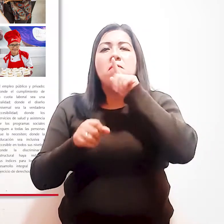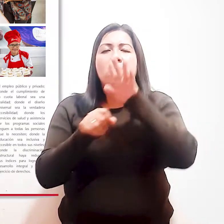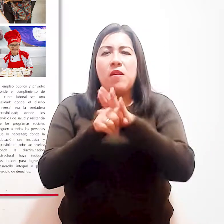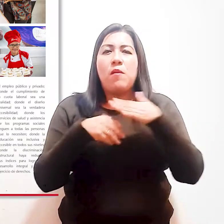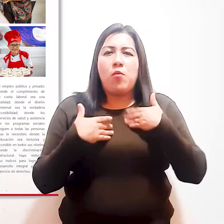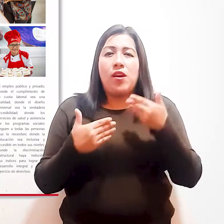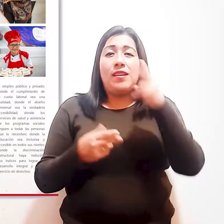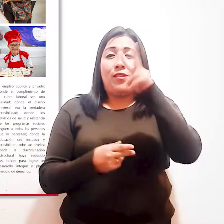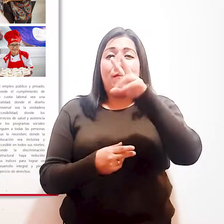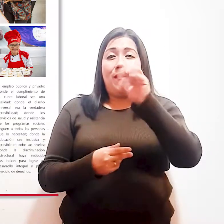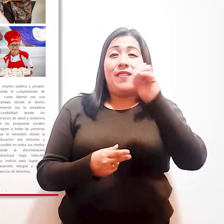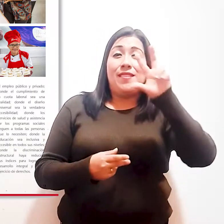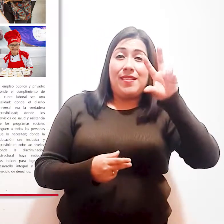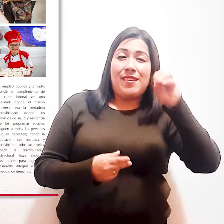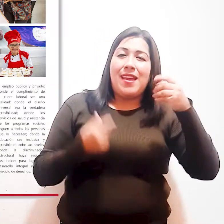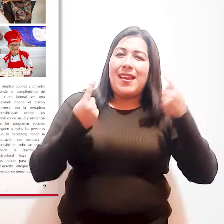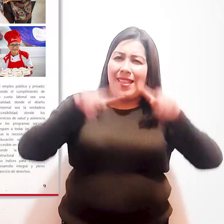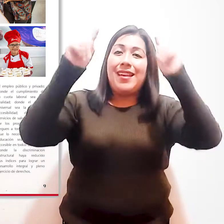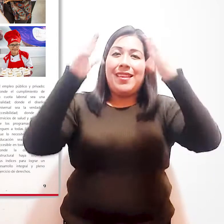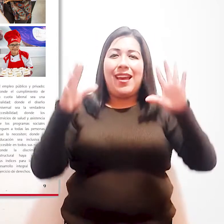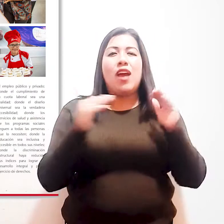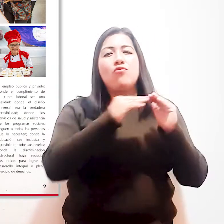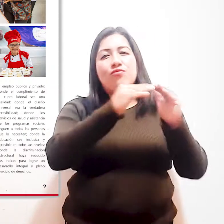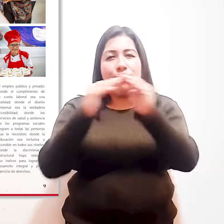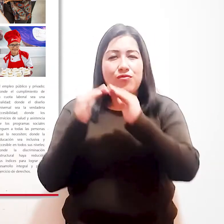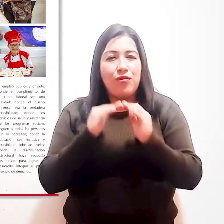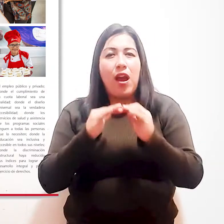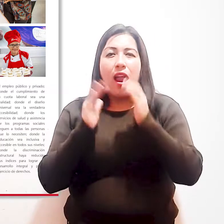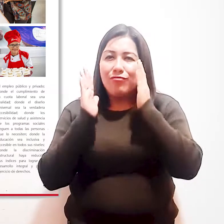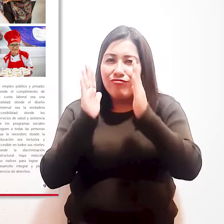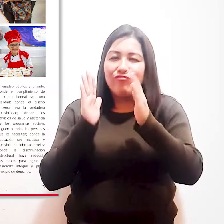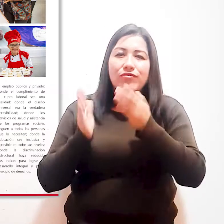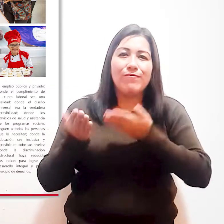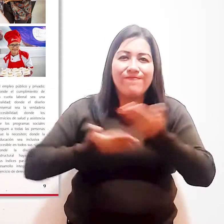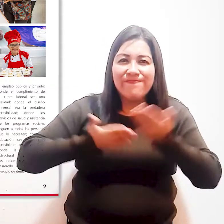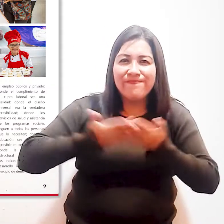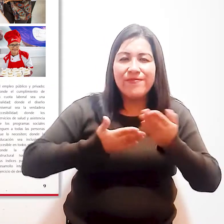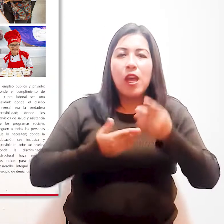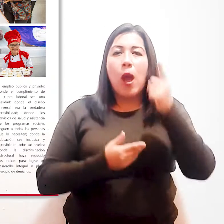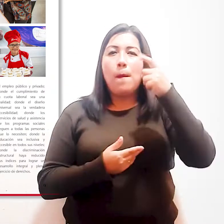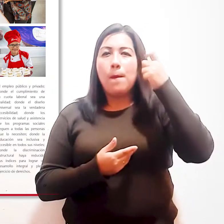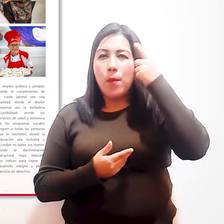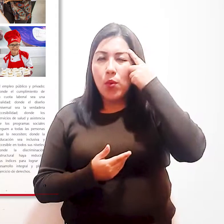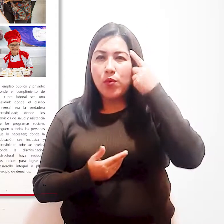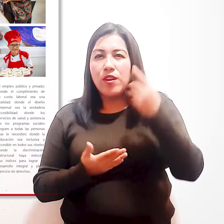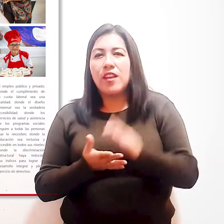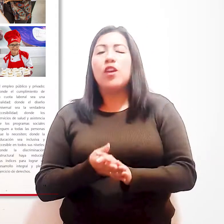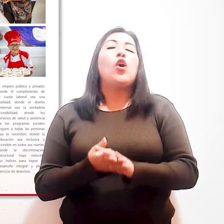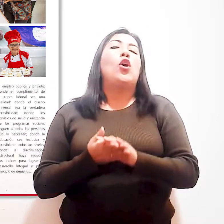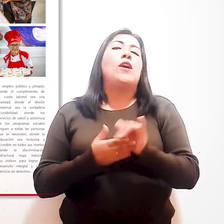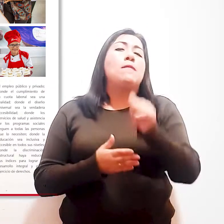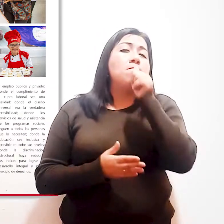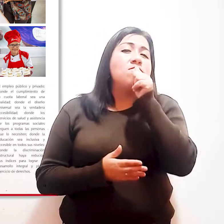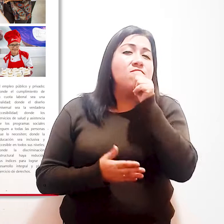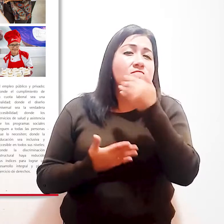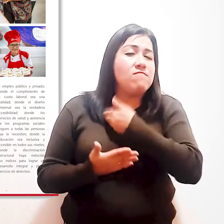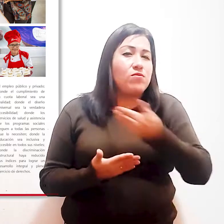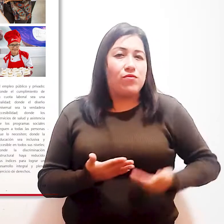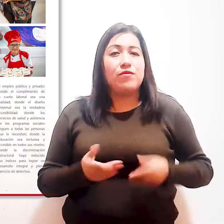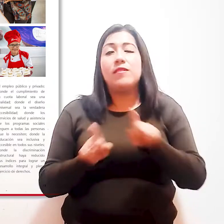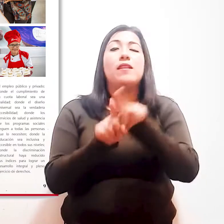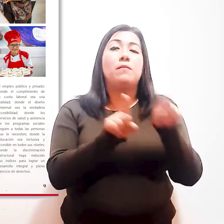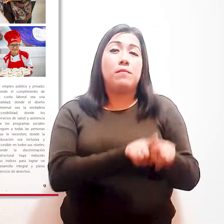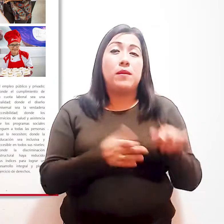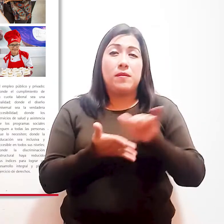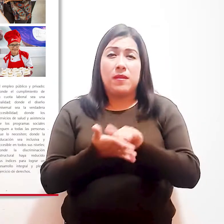equitativa con igualdad de oportunidades para acceder al empleo público y privado, donde el cumplimiento de la cuota laboral sea una realidad,